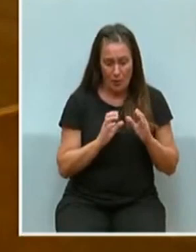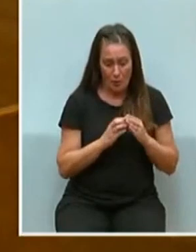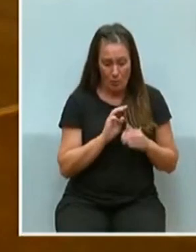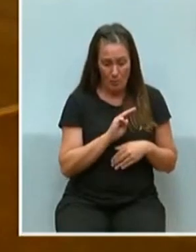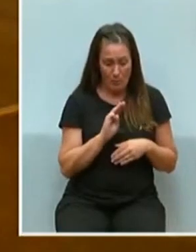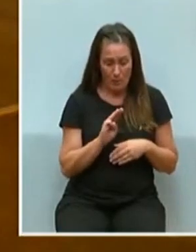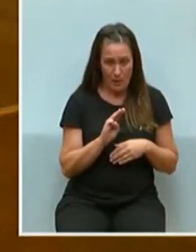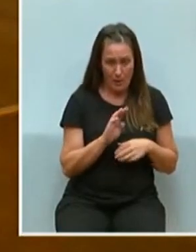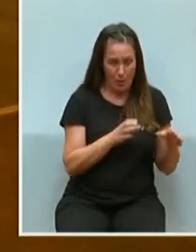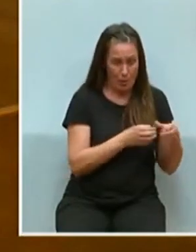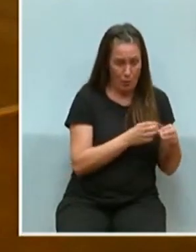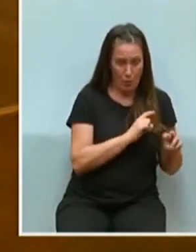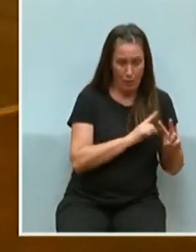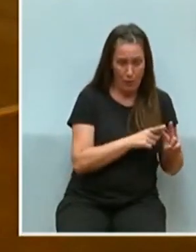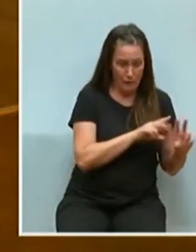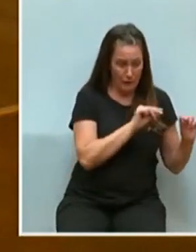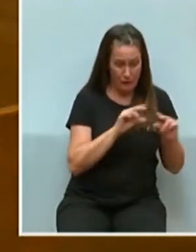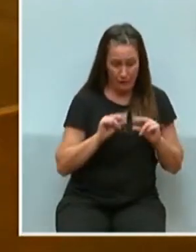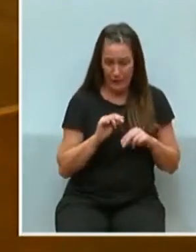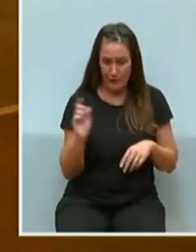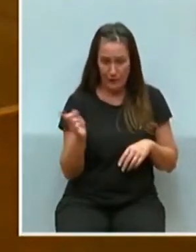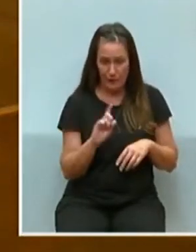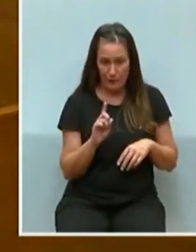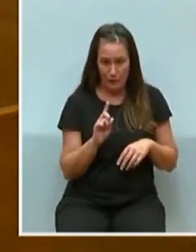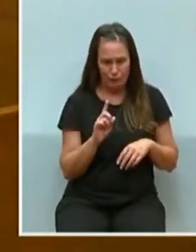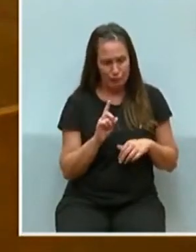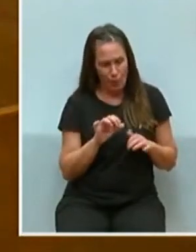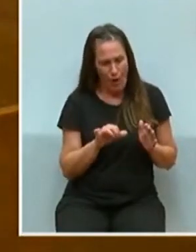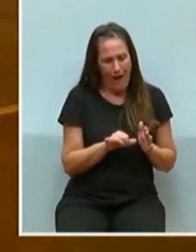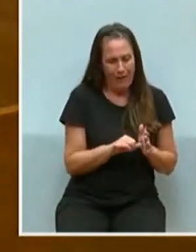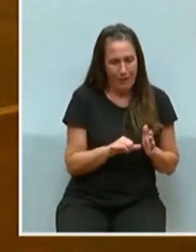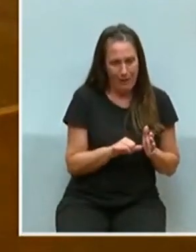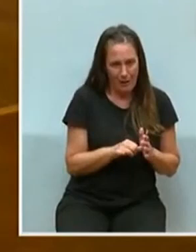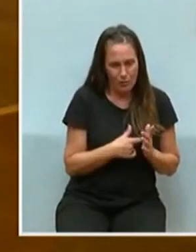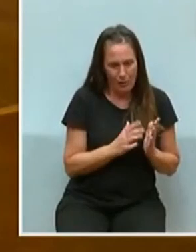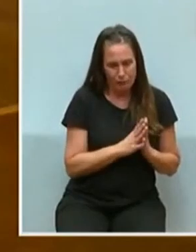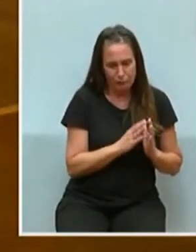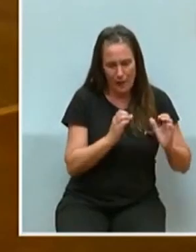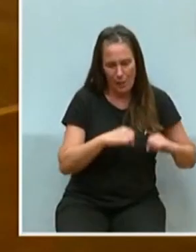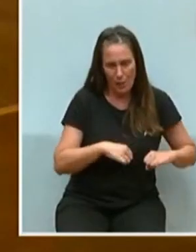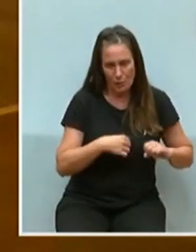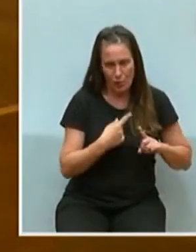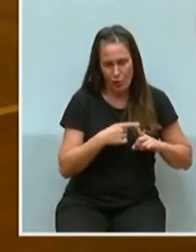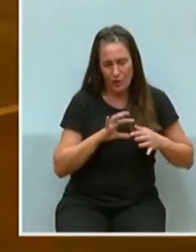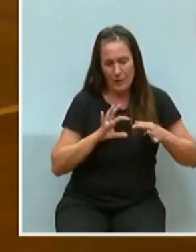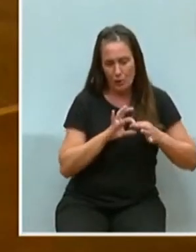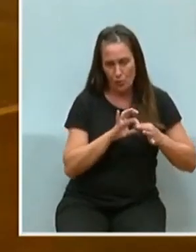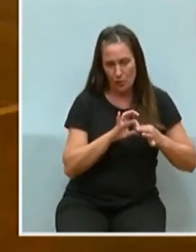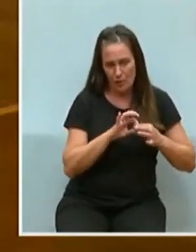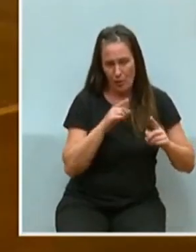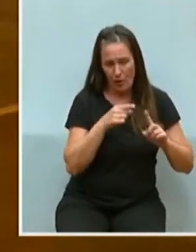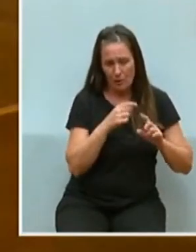Vox deje de ser Vox. Sino de acercarnos al encuentro en lo que nos une para trabajar por los